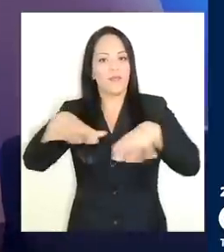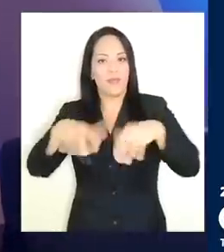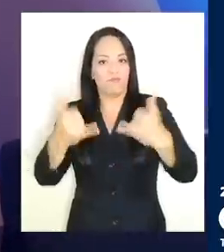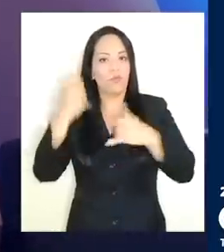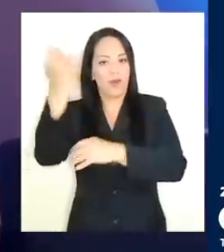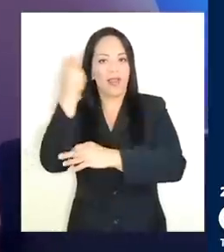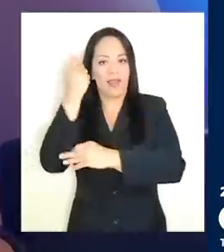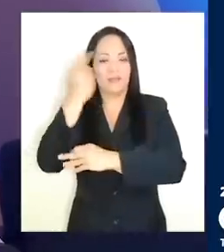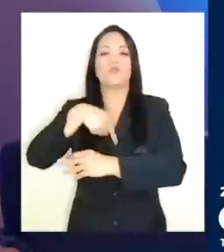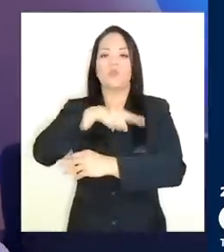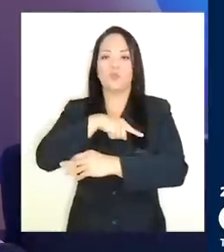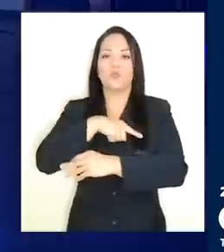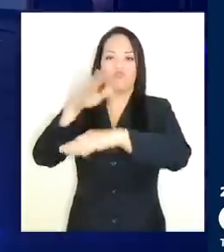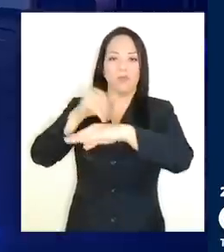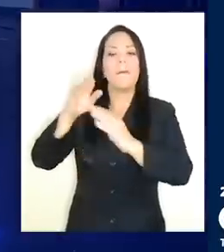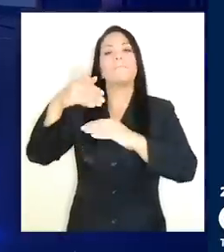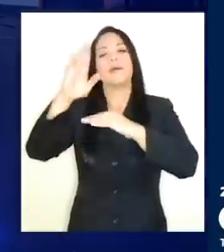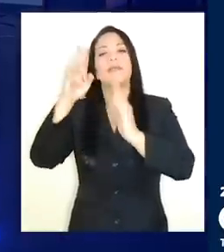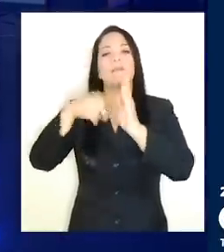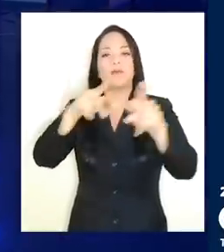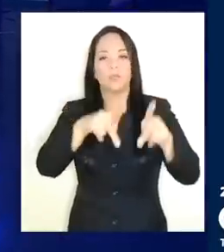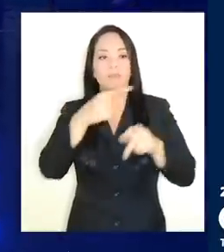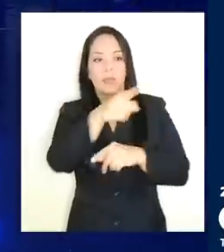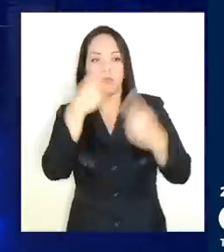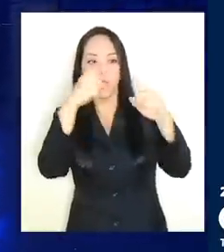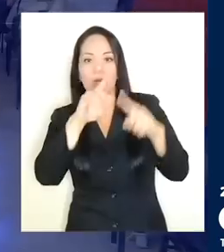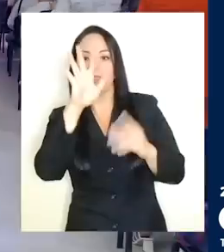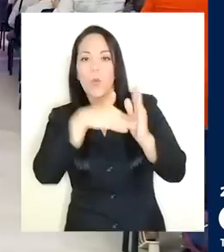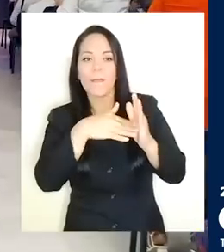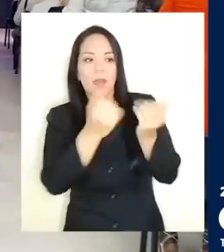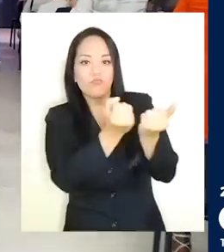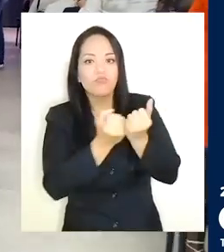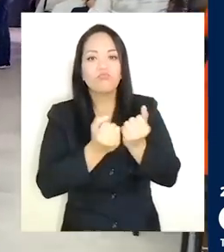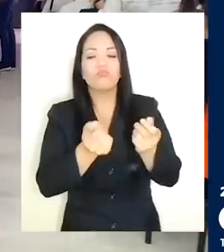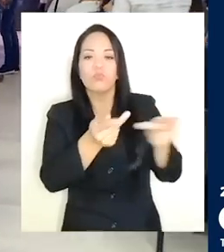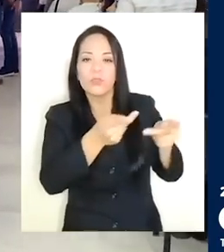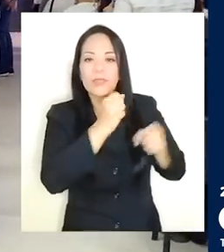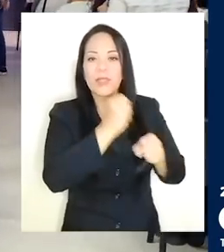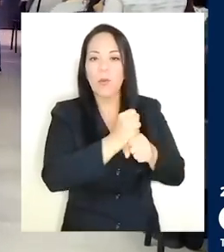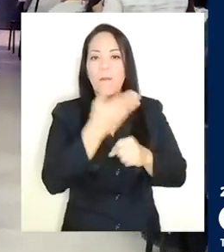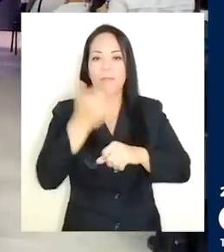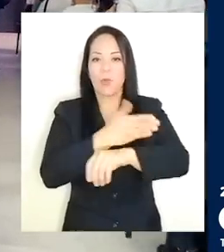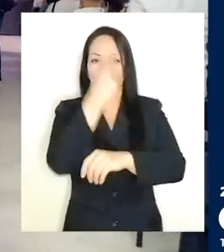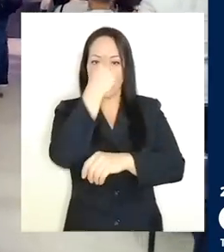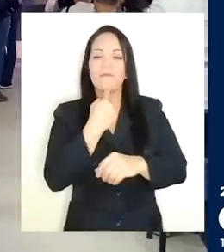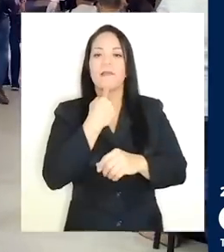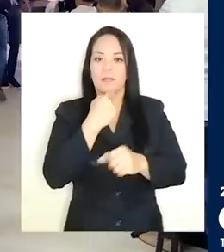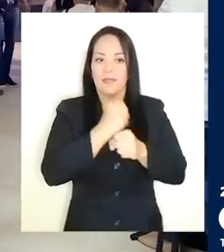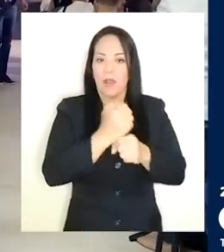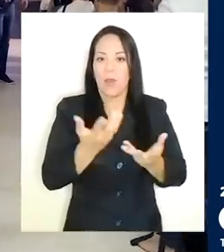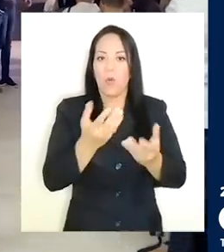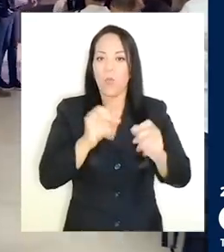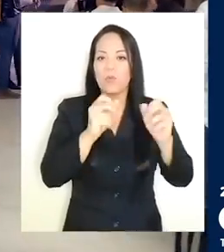evento acá en Guanacaste, donde estamos convocando a más de mil personas para que obtengan 5 mil cuerpos para formarse, para mejorar su perfil ocupacional y poder